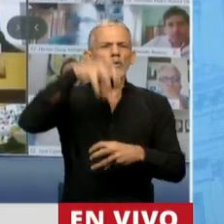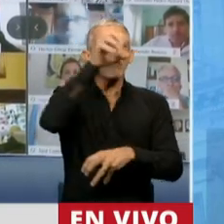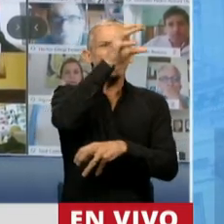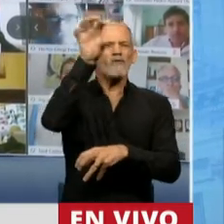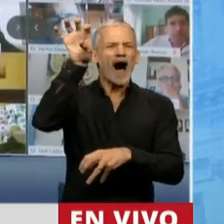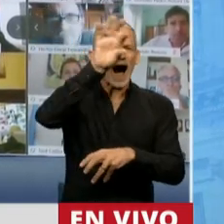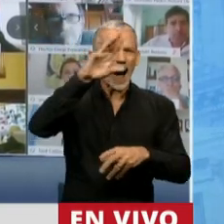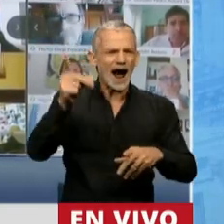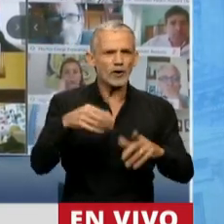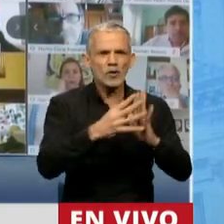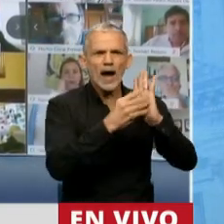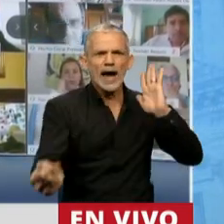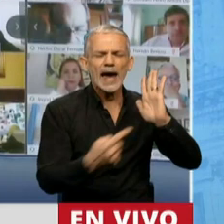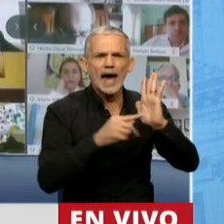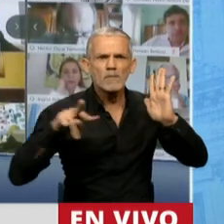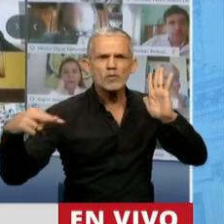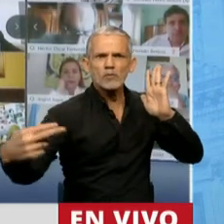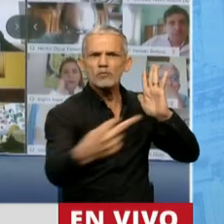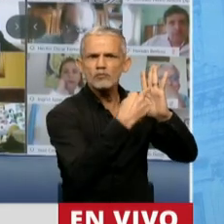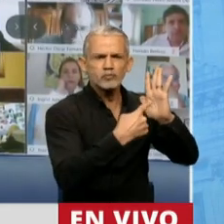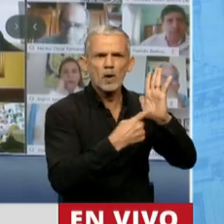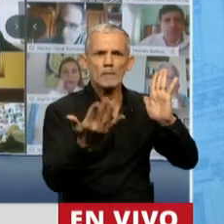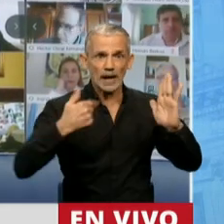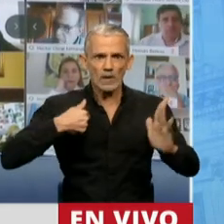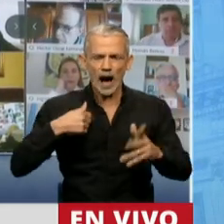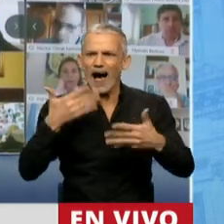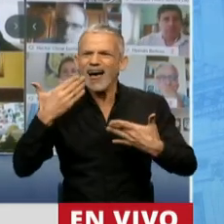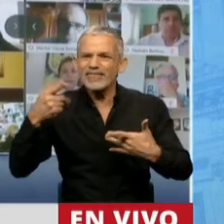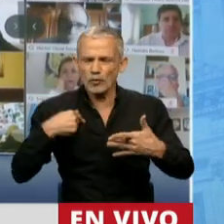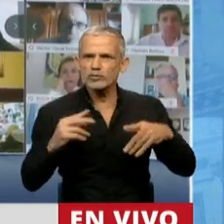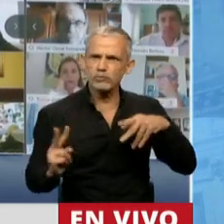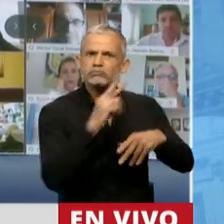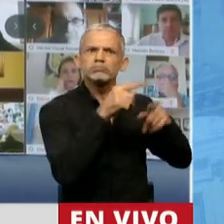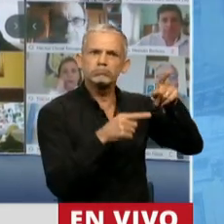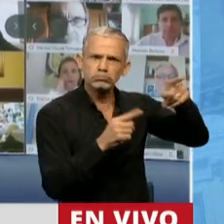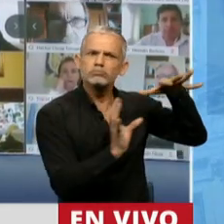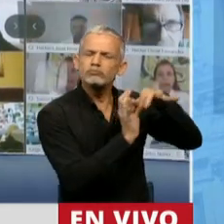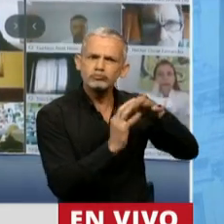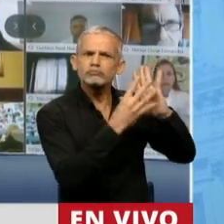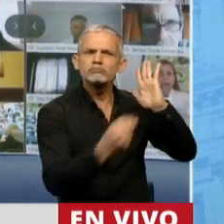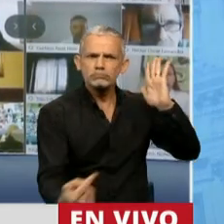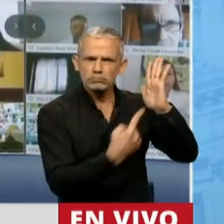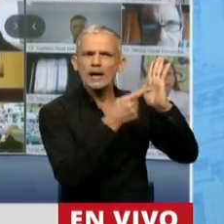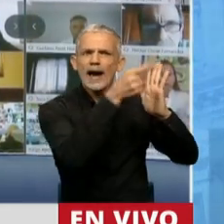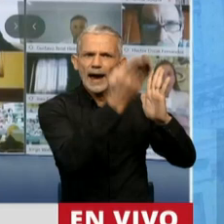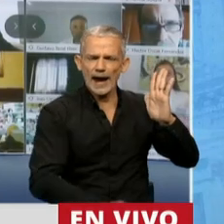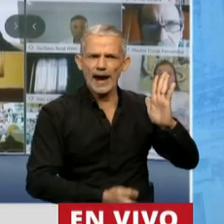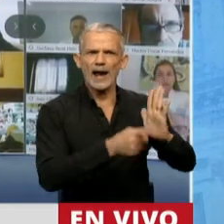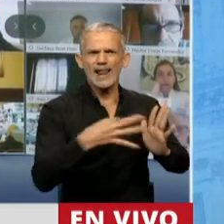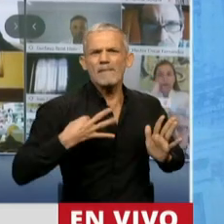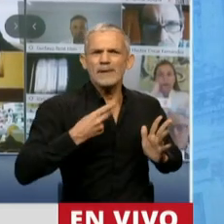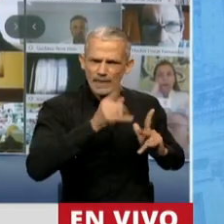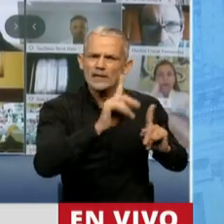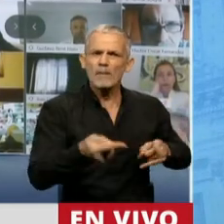no solamente tenemos que hablar para acomodar nuestros propios discursos, sino que tenemos que tomarlo como un ejemplo de